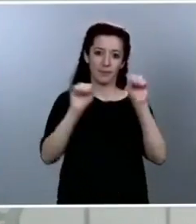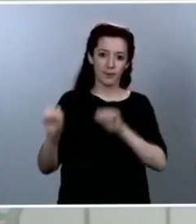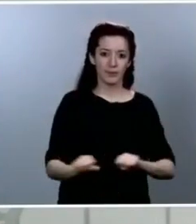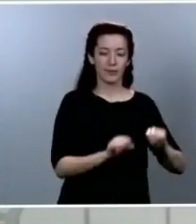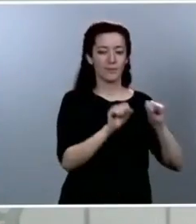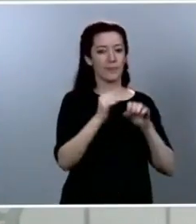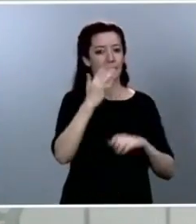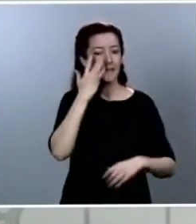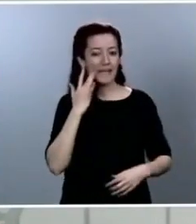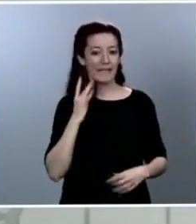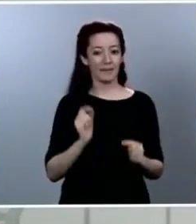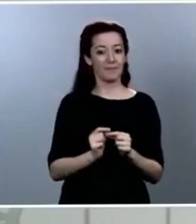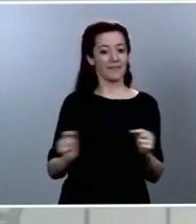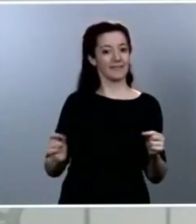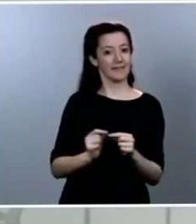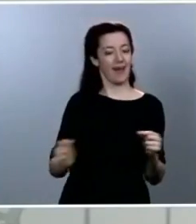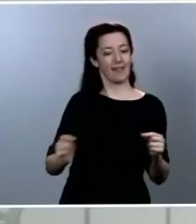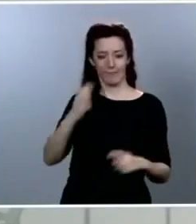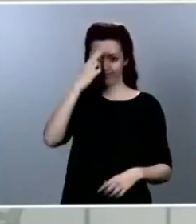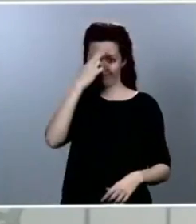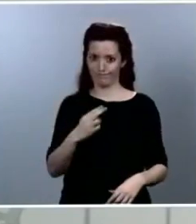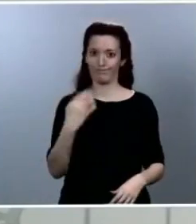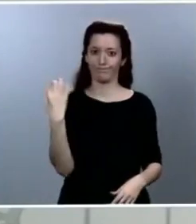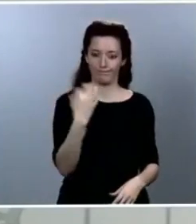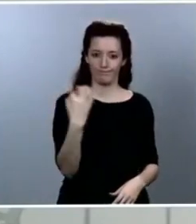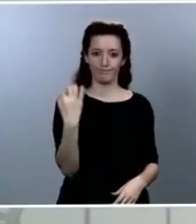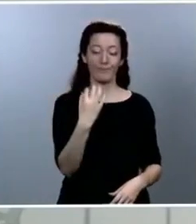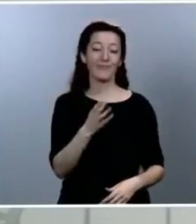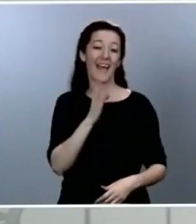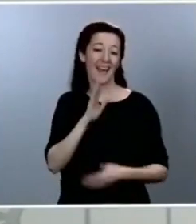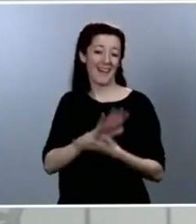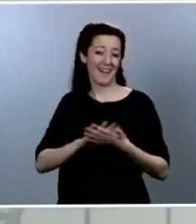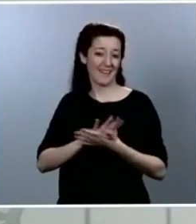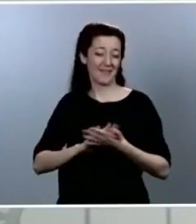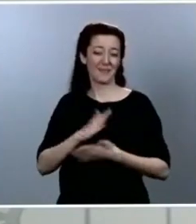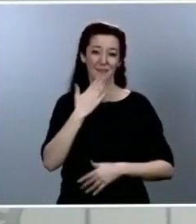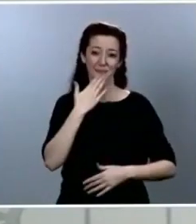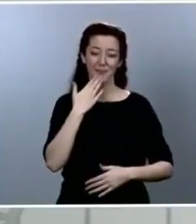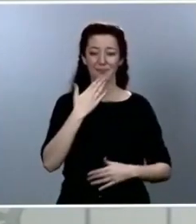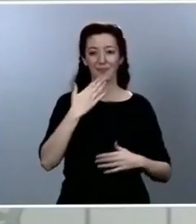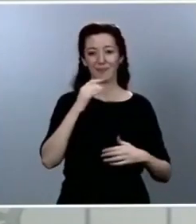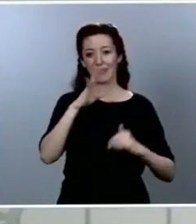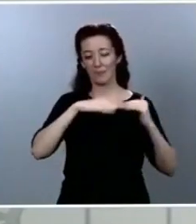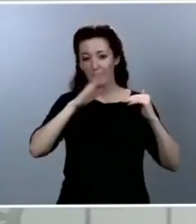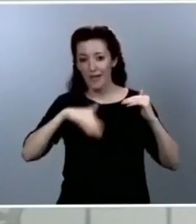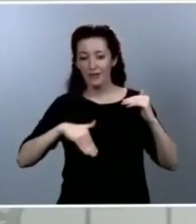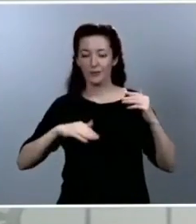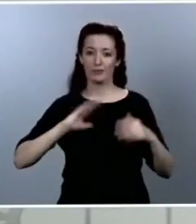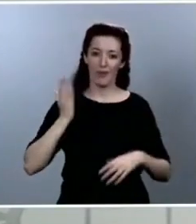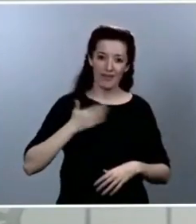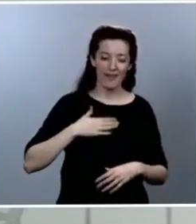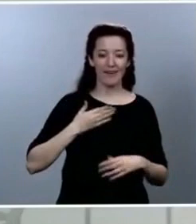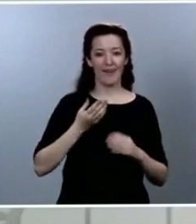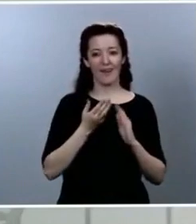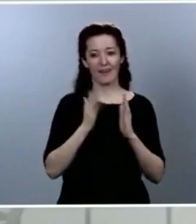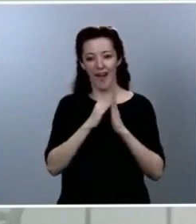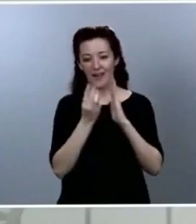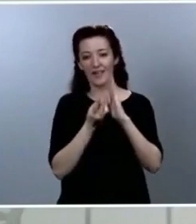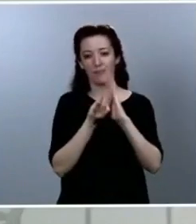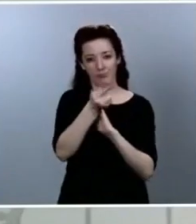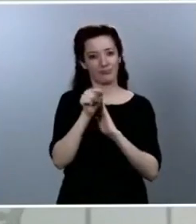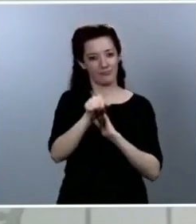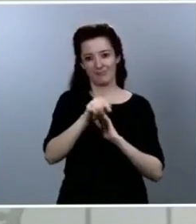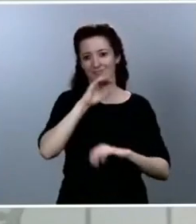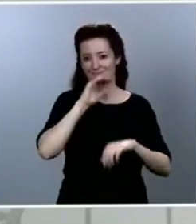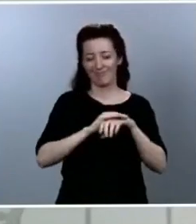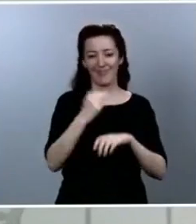referencia precisamente cuando hablaba de los menores y sus salidas a partir del día de mañana. Naturalmente, en un país fuertemente